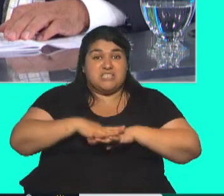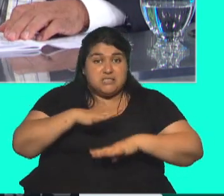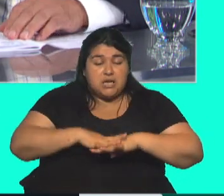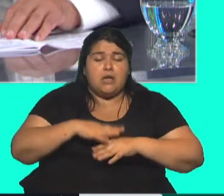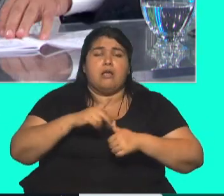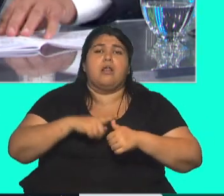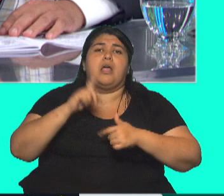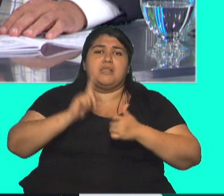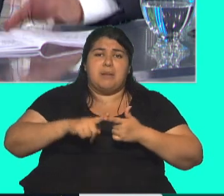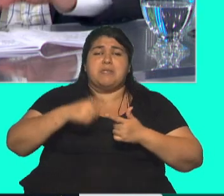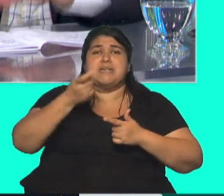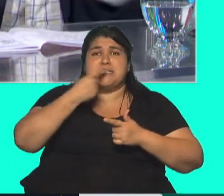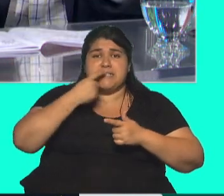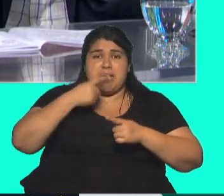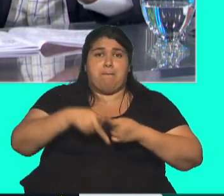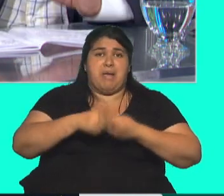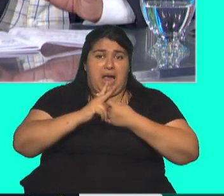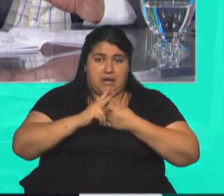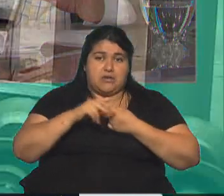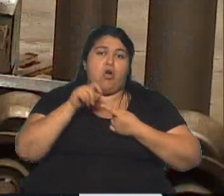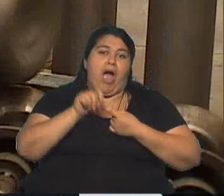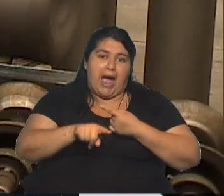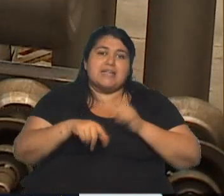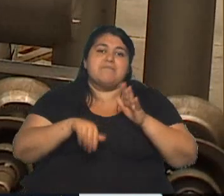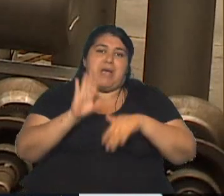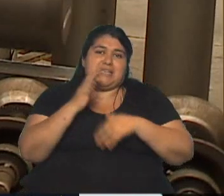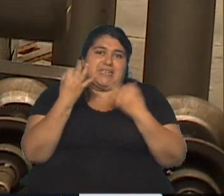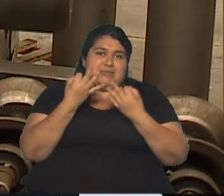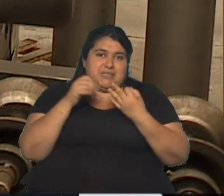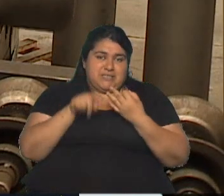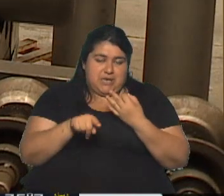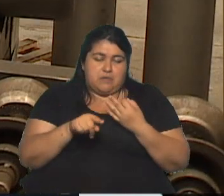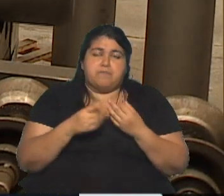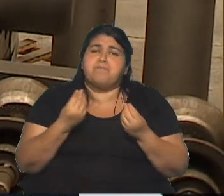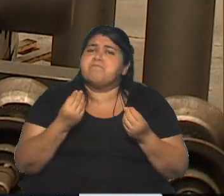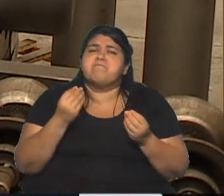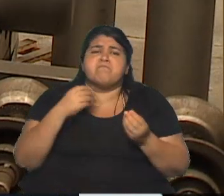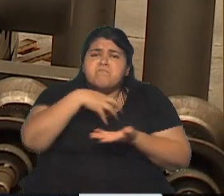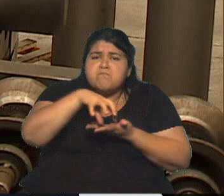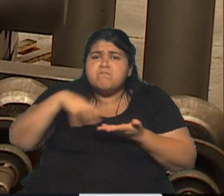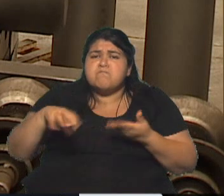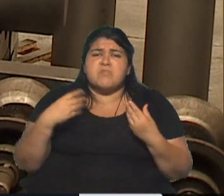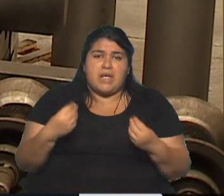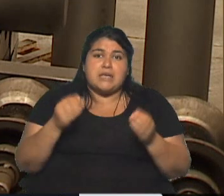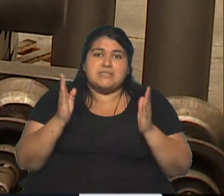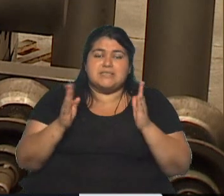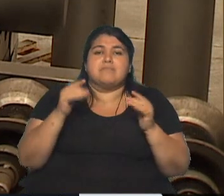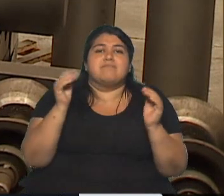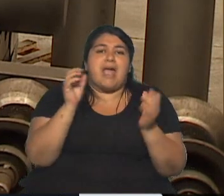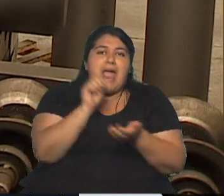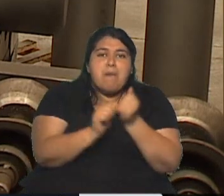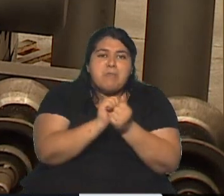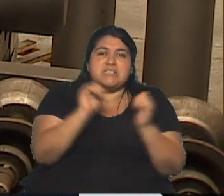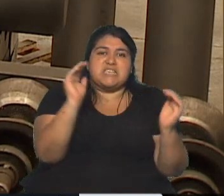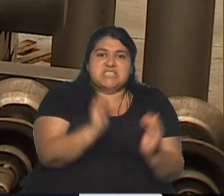metalmecánica. Es decir, ahí ya estamos en talleres metalúrgicos. Sí. Es decir, estos que son los típicos sectores pymes, están